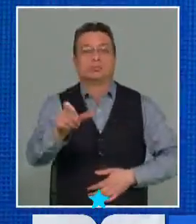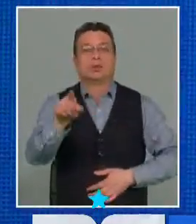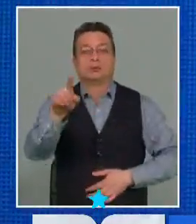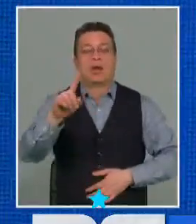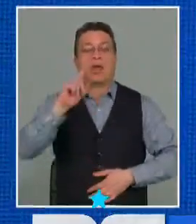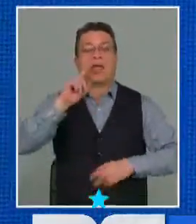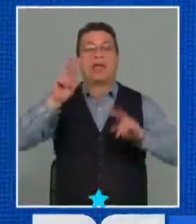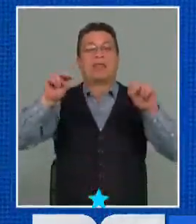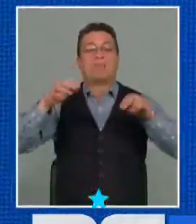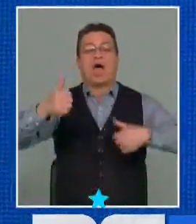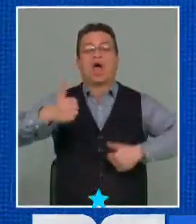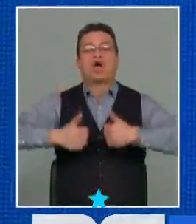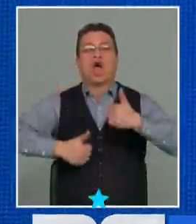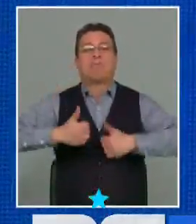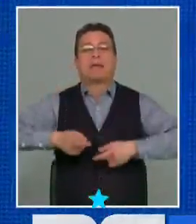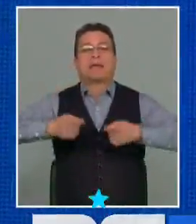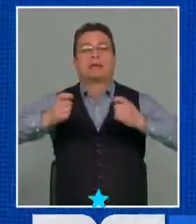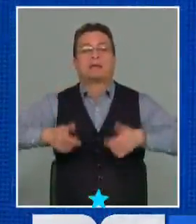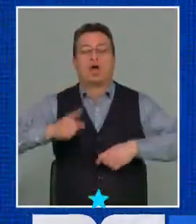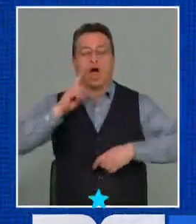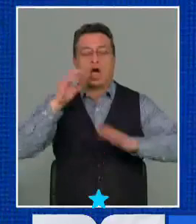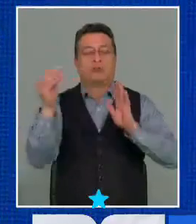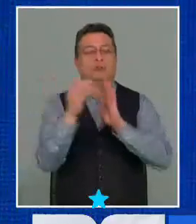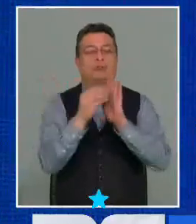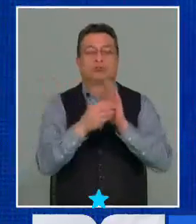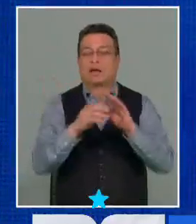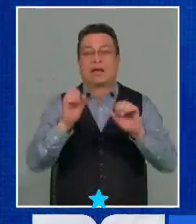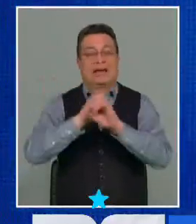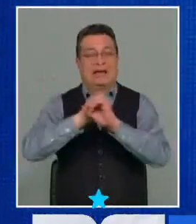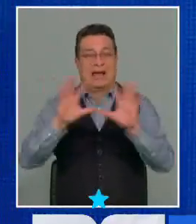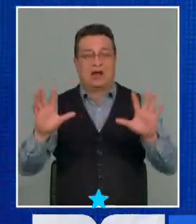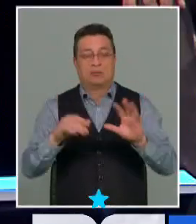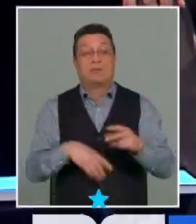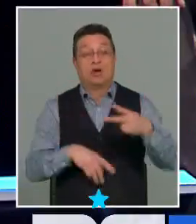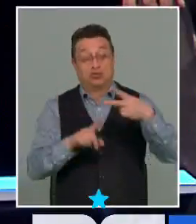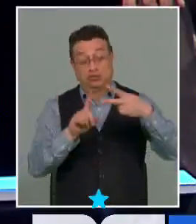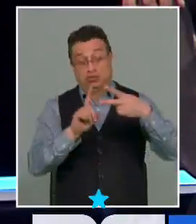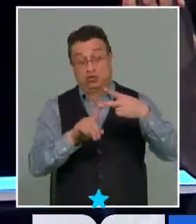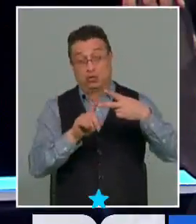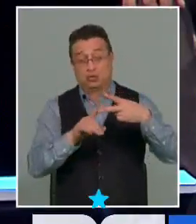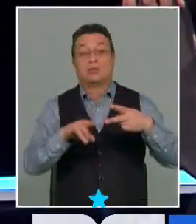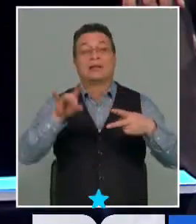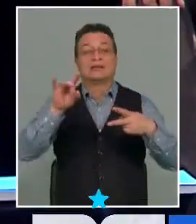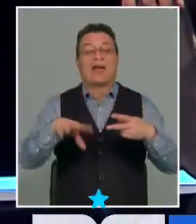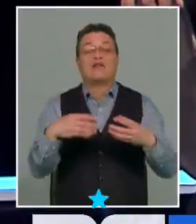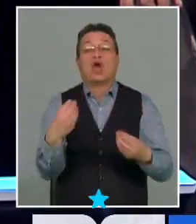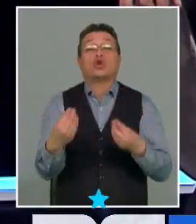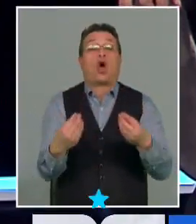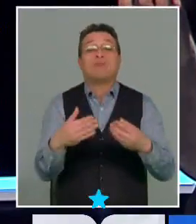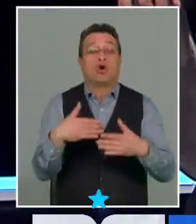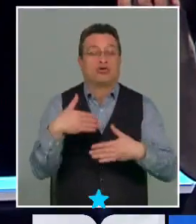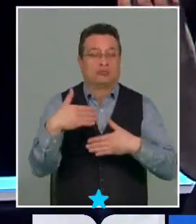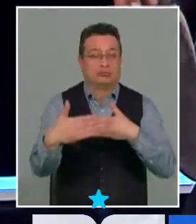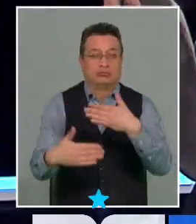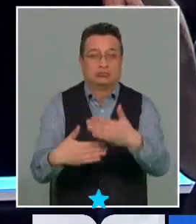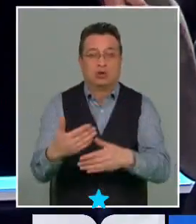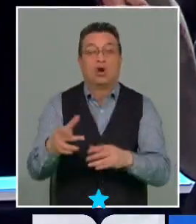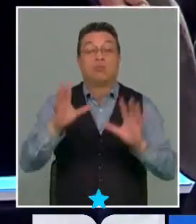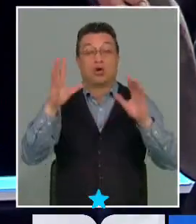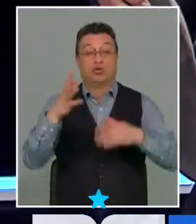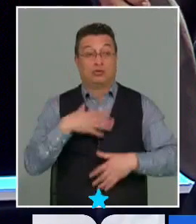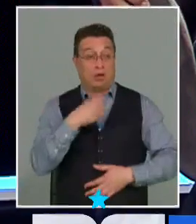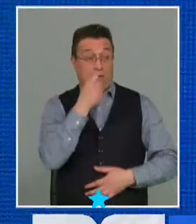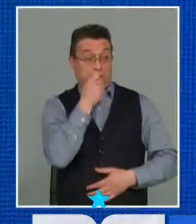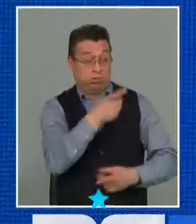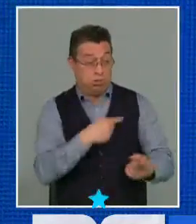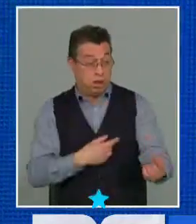competencias están previamente definidos en segundo lugar se sabe el procedimiento si a uno lo demandan